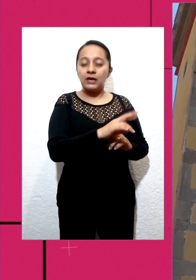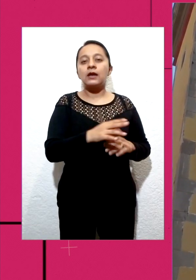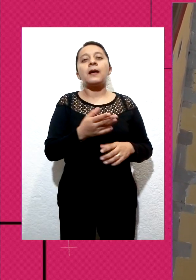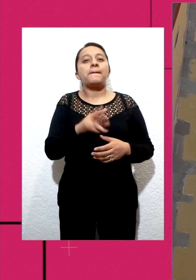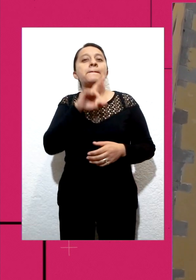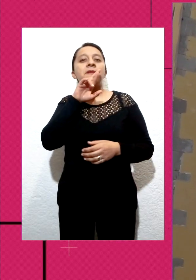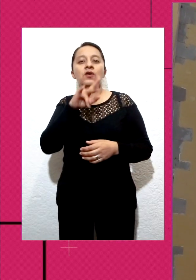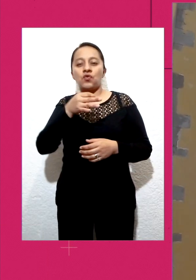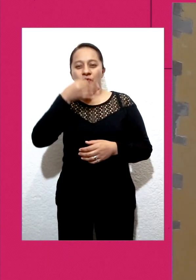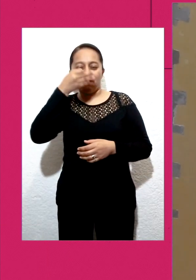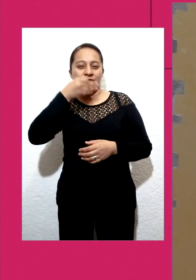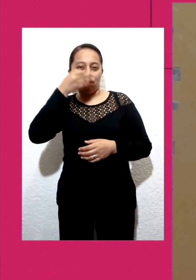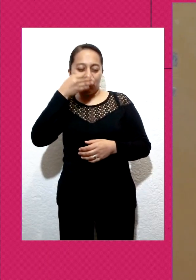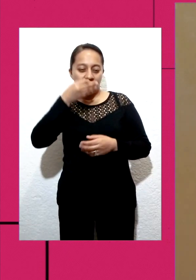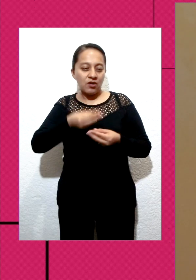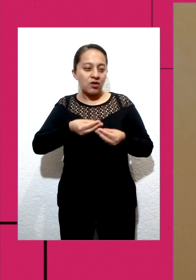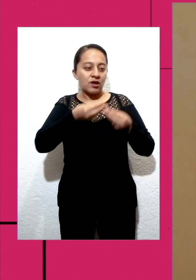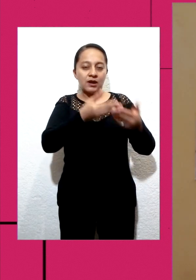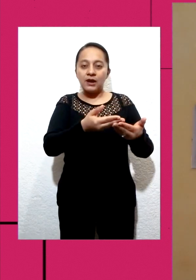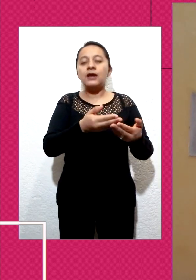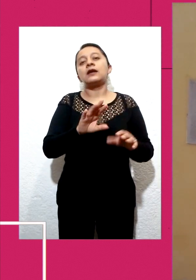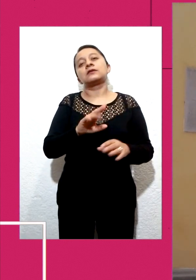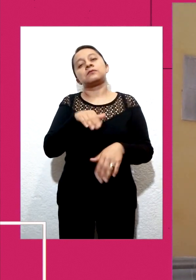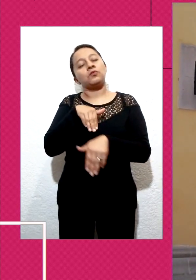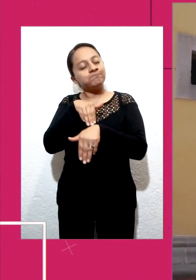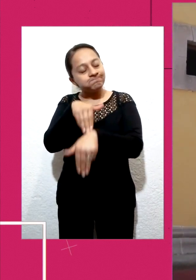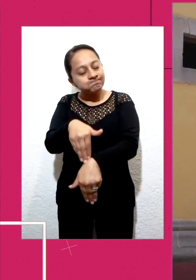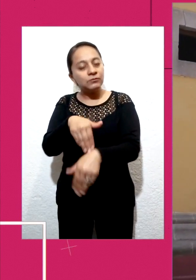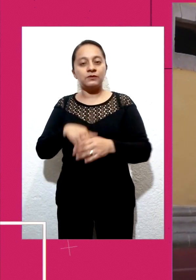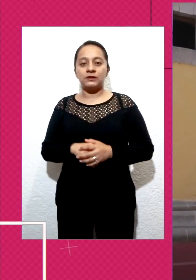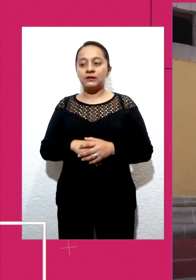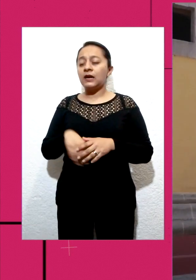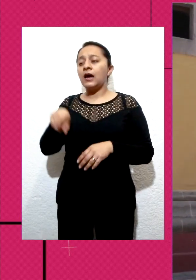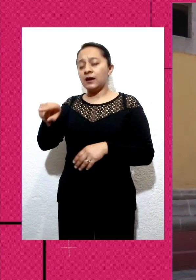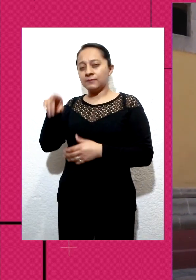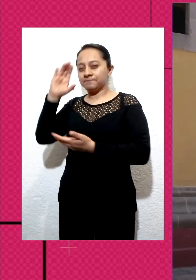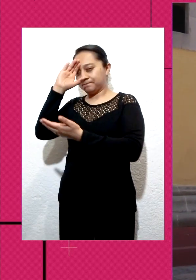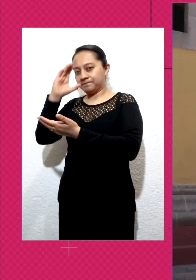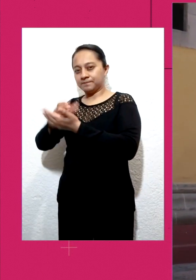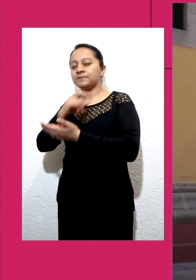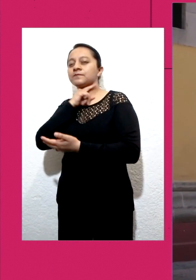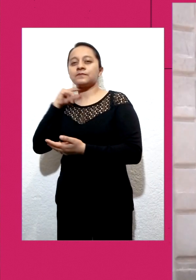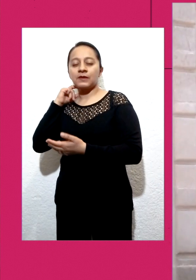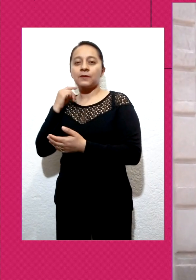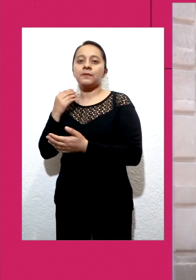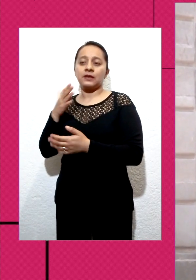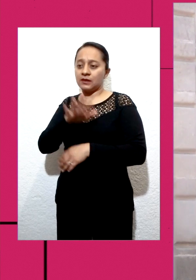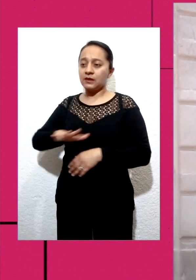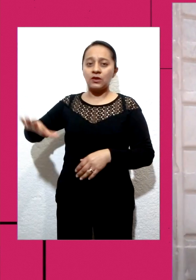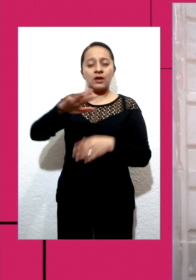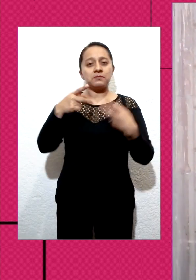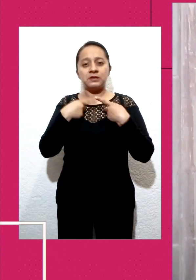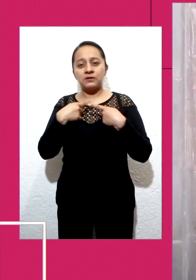vicario de la diócesis de Querétaro pidió a la población en general acatar las medidas que han dictado las autoridades sanitarias para los próximos 15 días